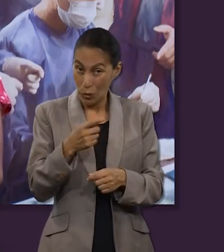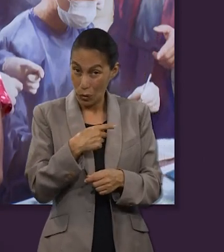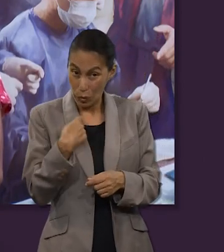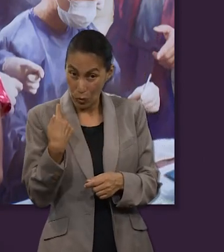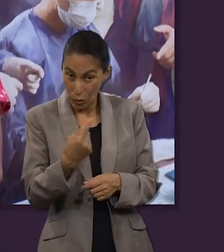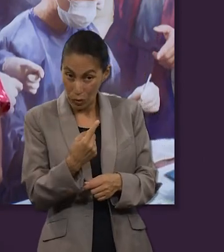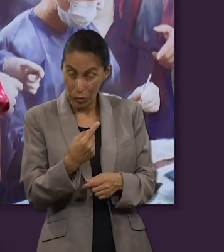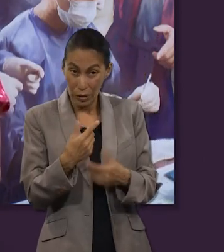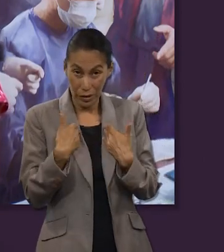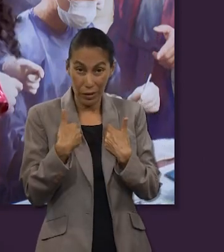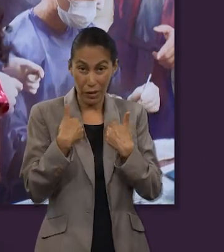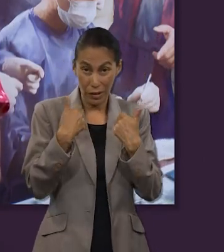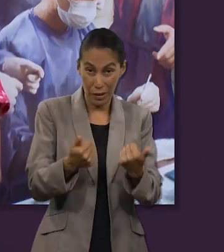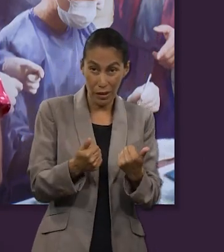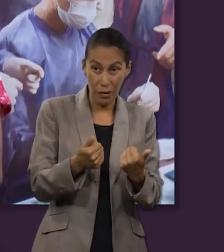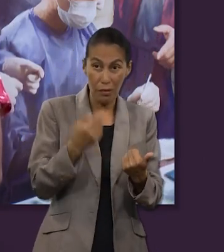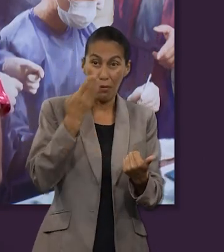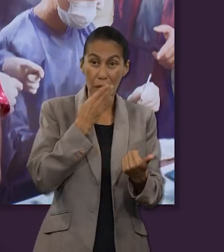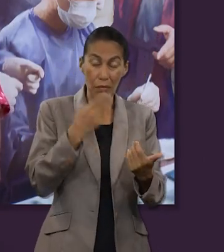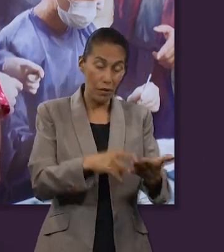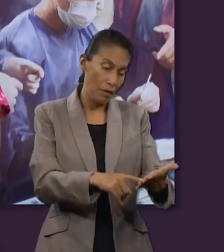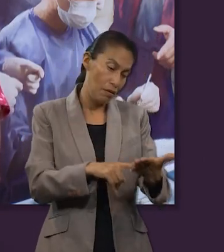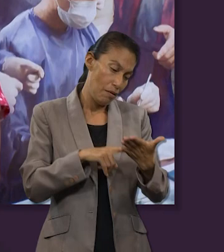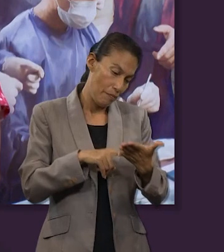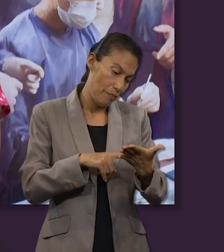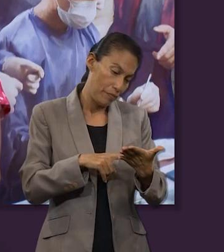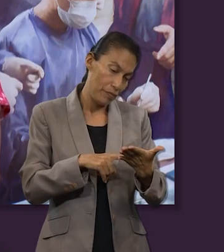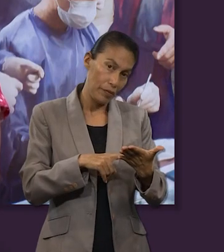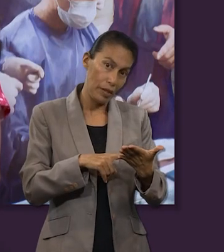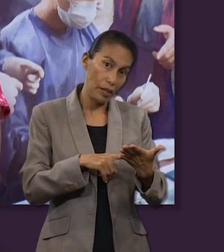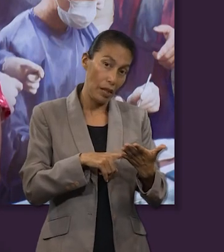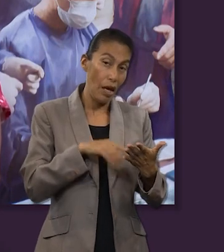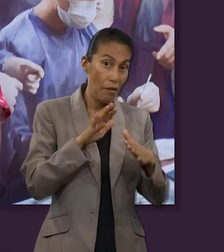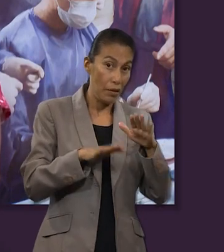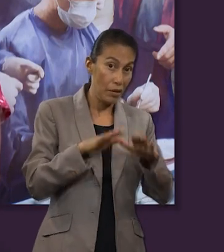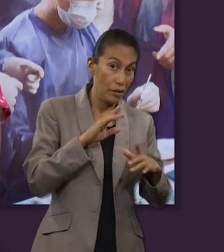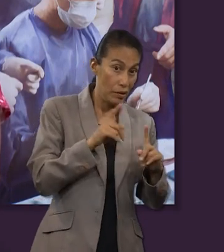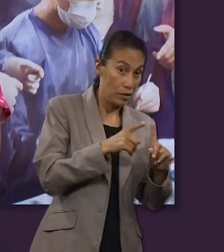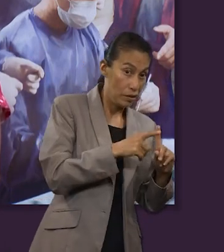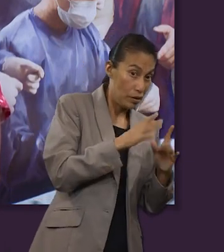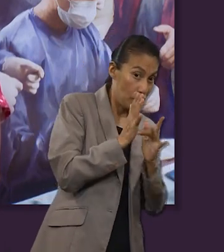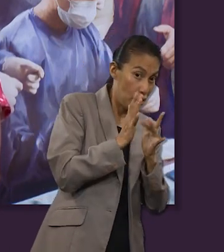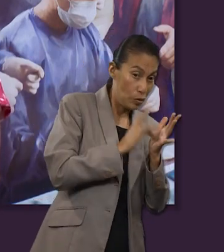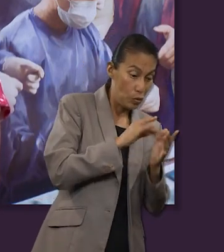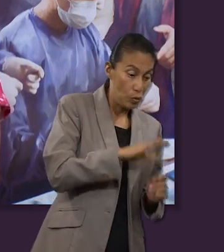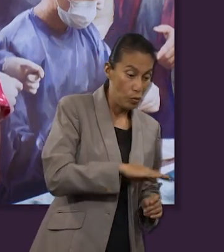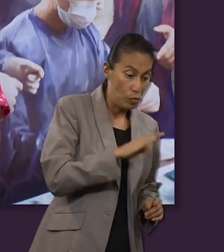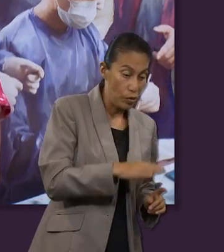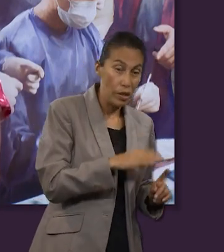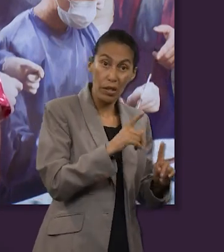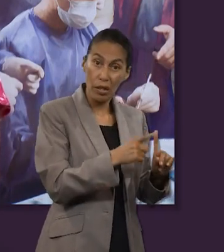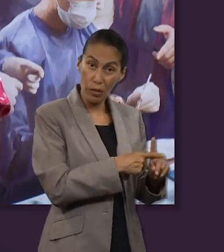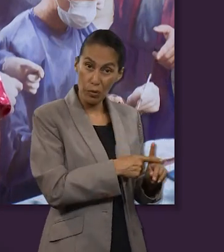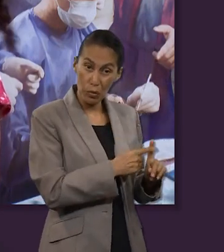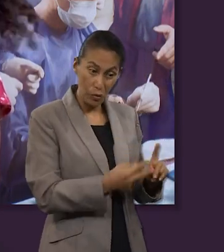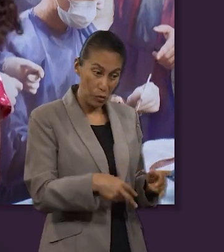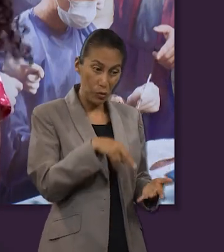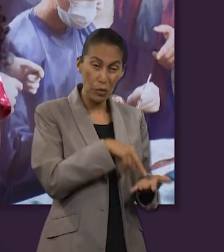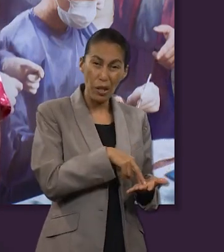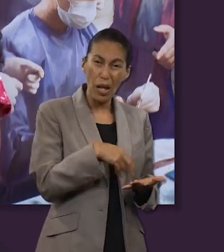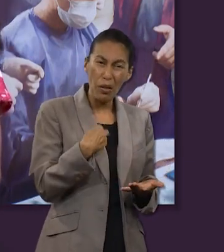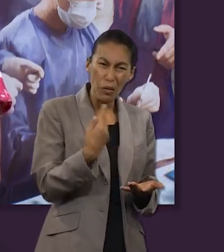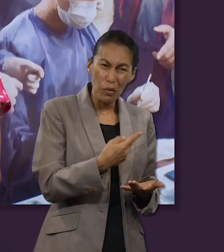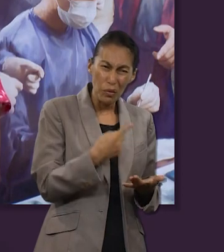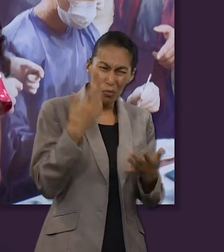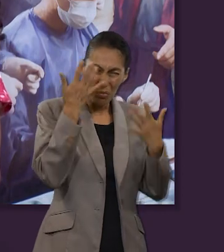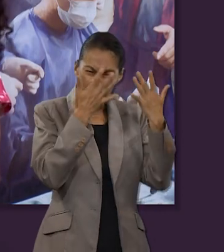si no la analizamos detenidamente y a la luz de las escrituras puede servir para cierta confusión o incluso como lo dice